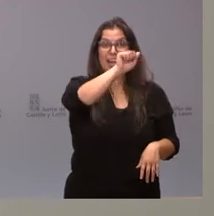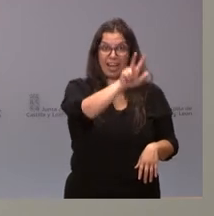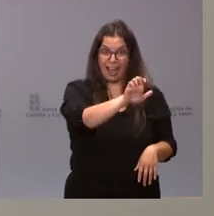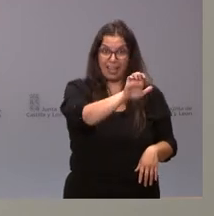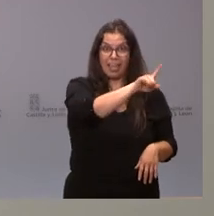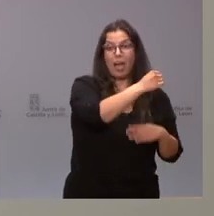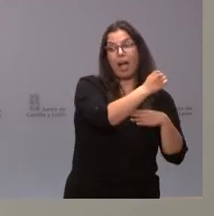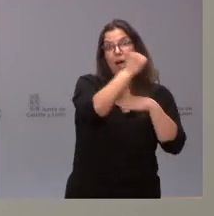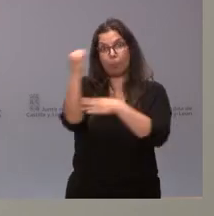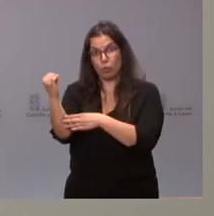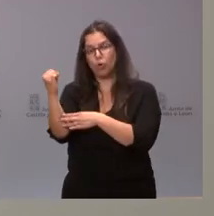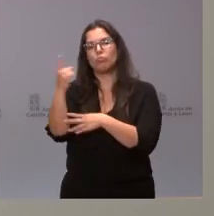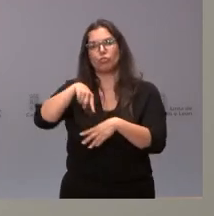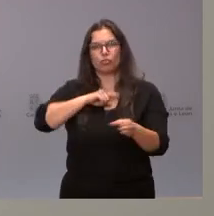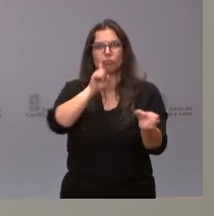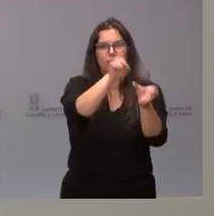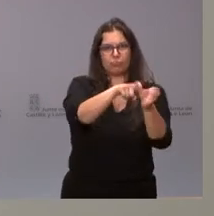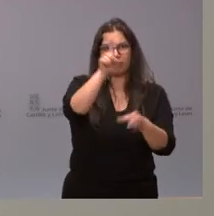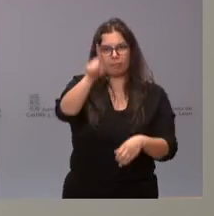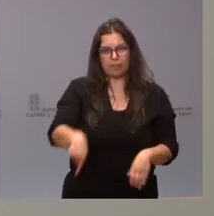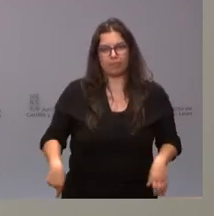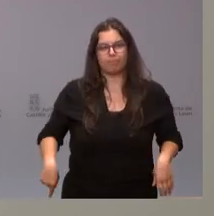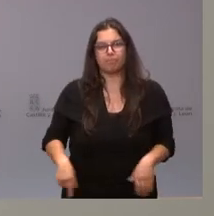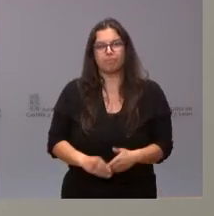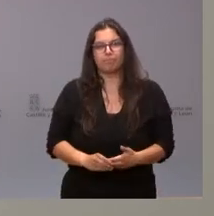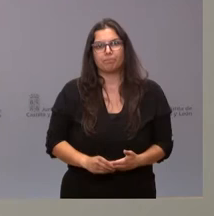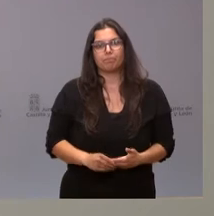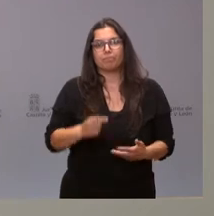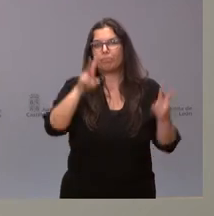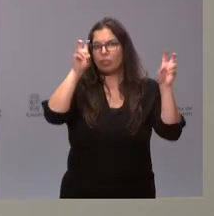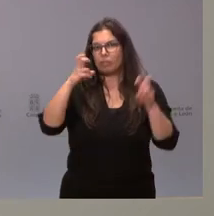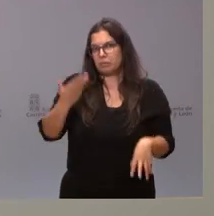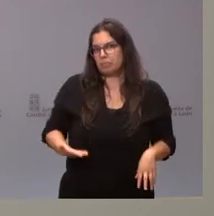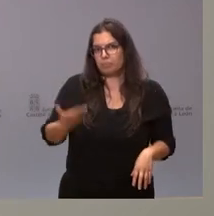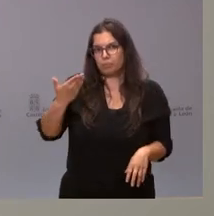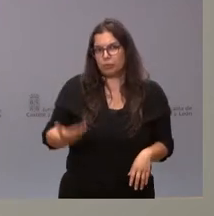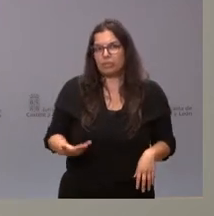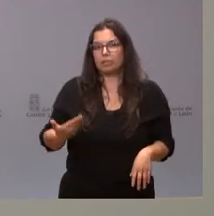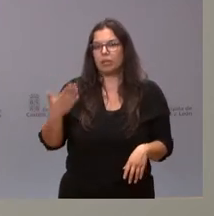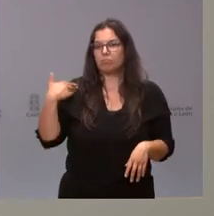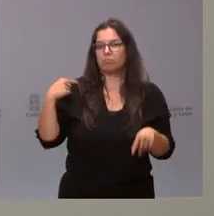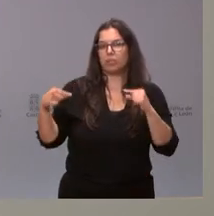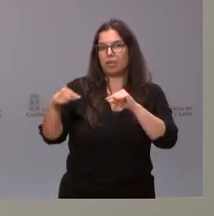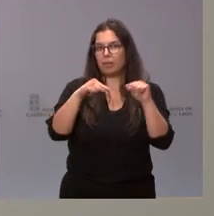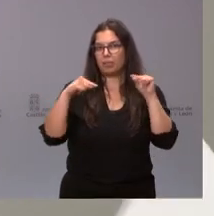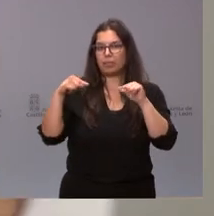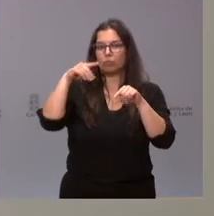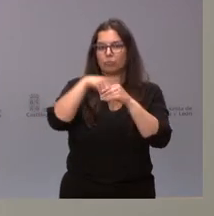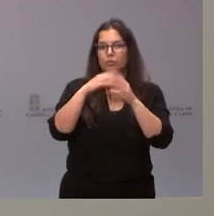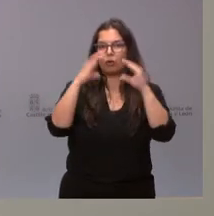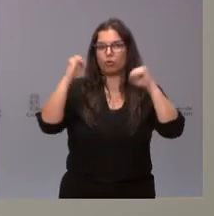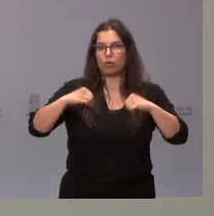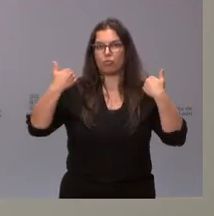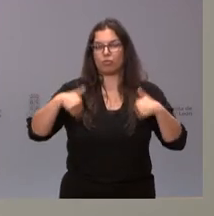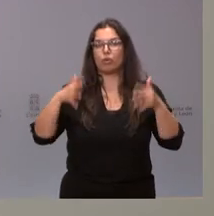apoyo a la Academia Nicaragüense. Estos son los asuntos fundamentales que han sido objeto de acuerdo en el Consejo de